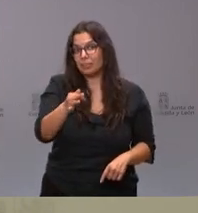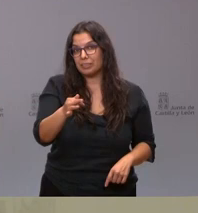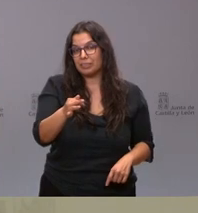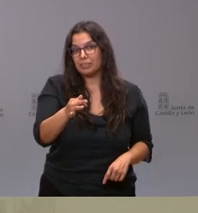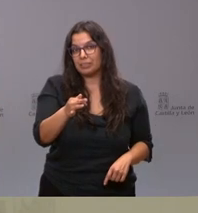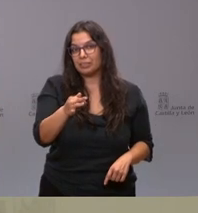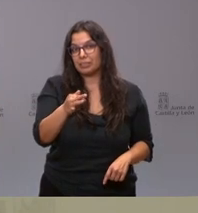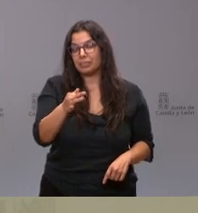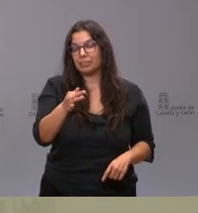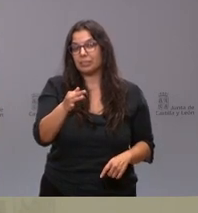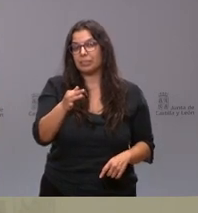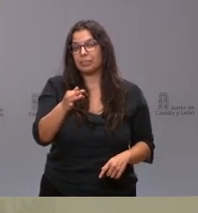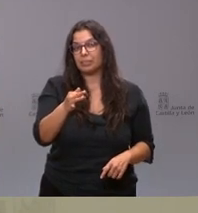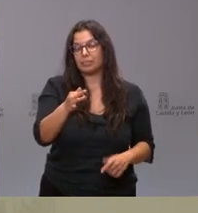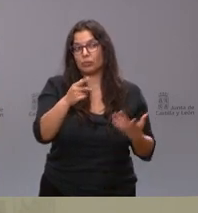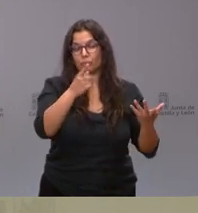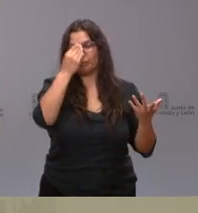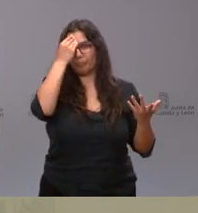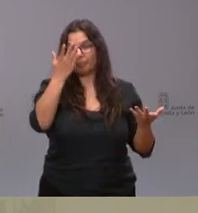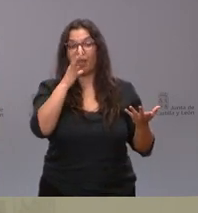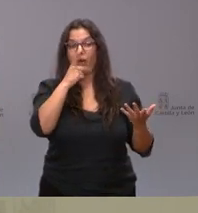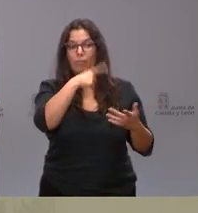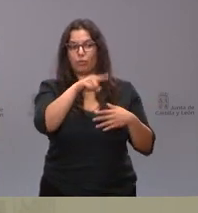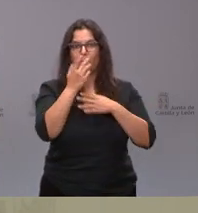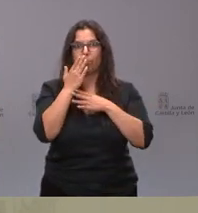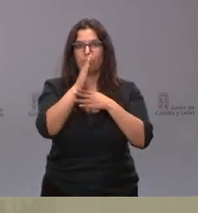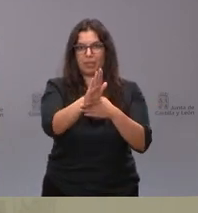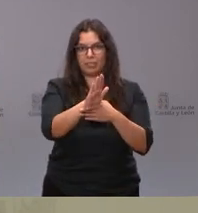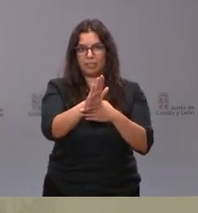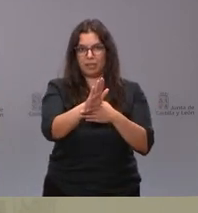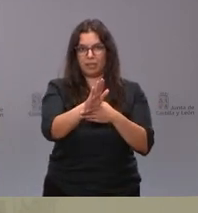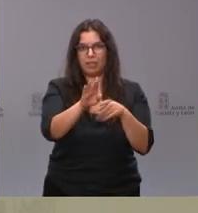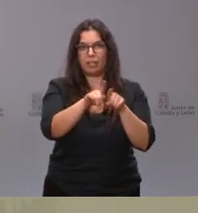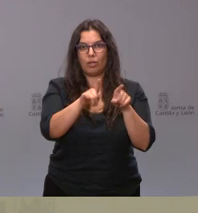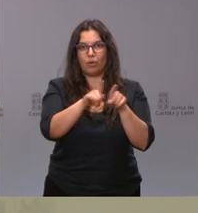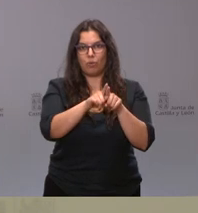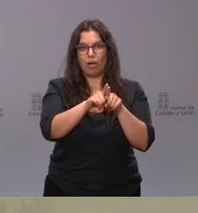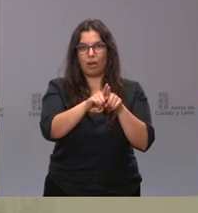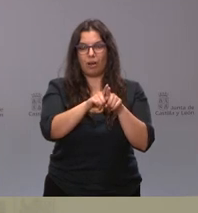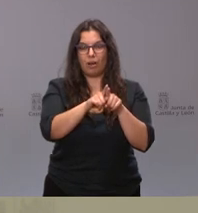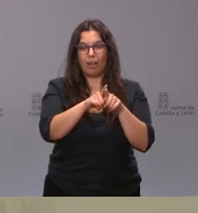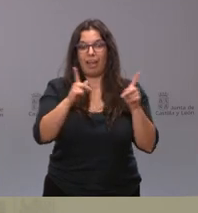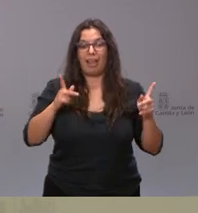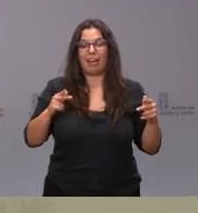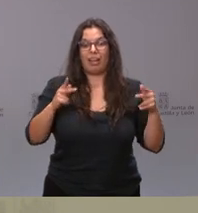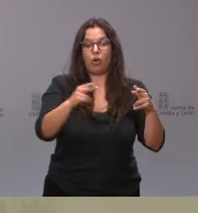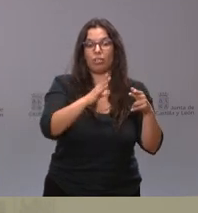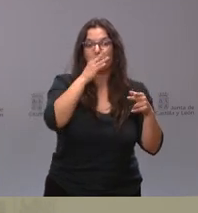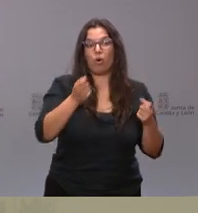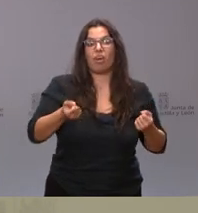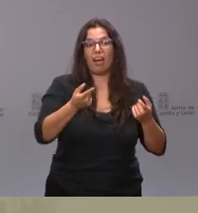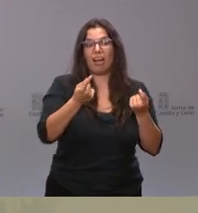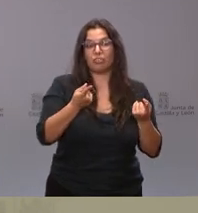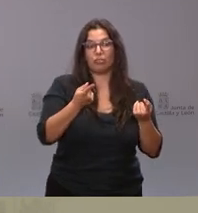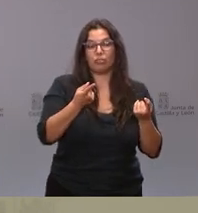¿entiende que si ahora presentan esto como una reducción de gasto ineficiente, ¿se puede hablar de que durante todos estos